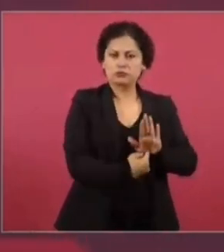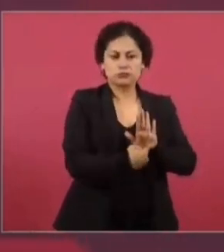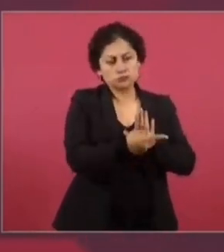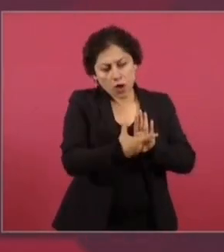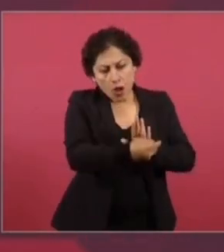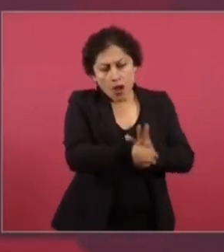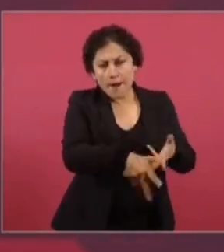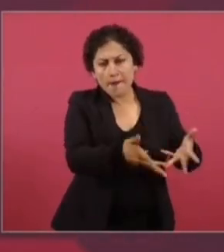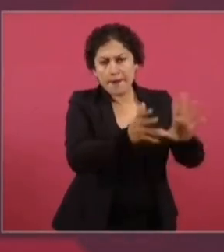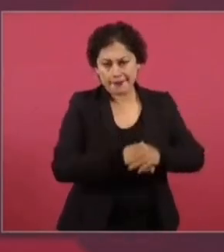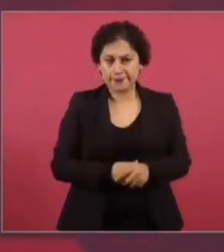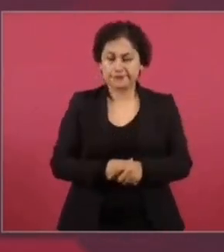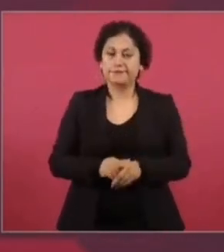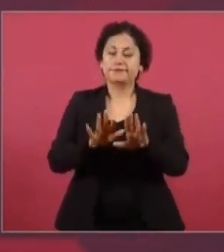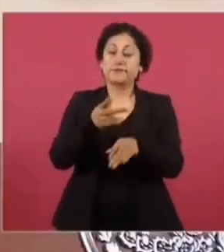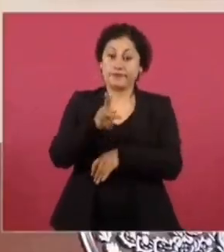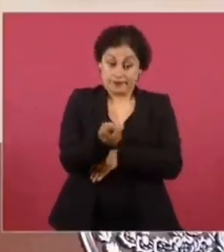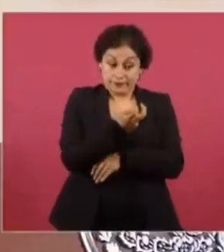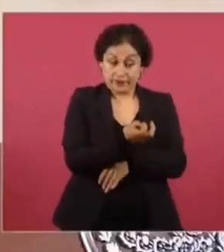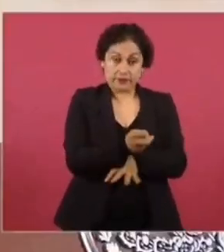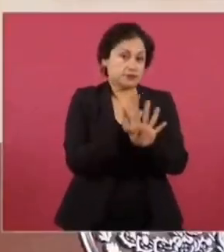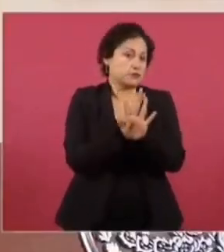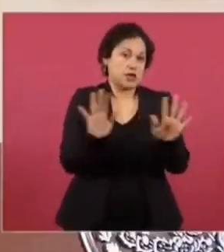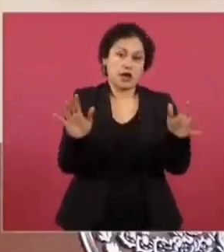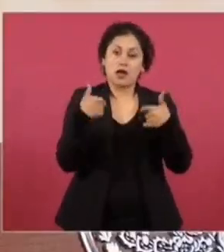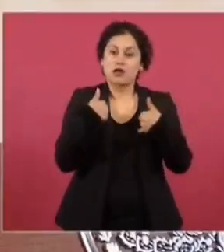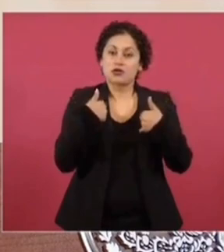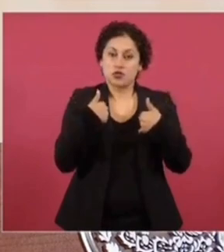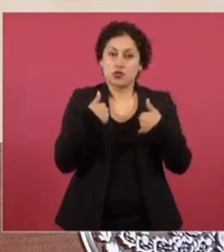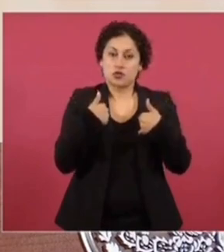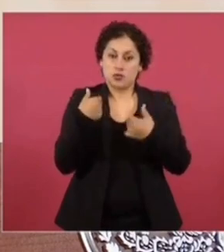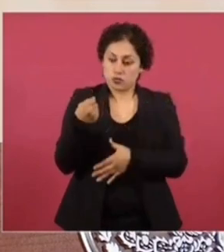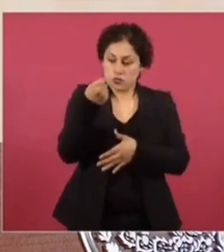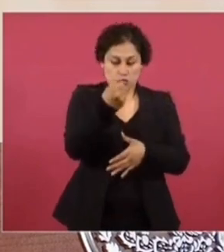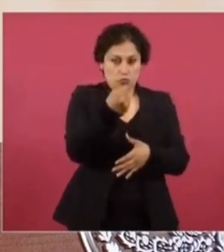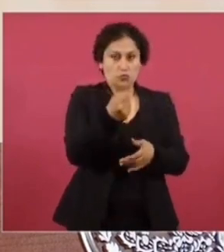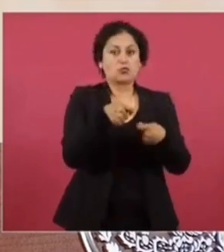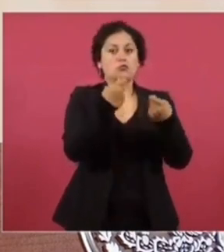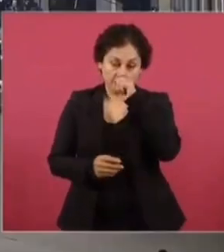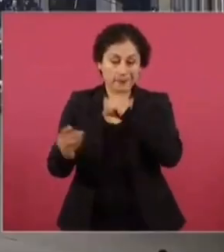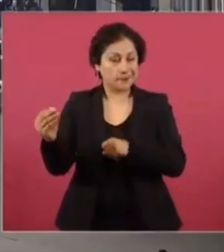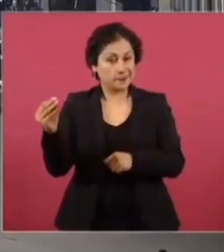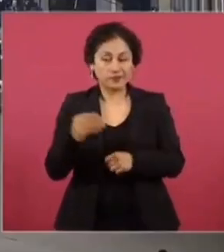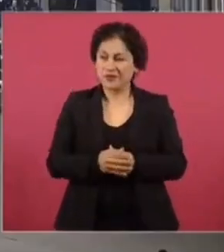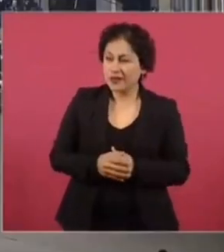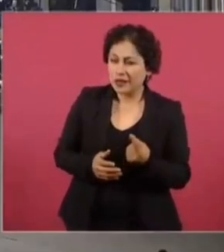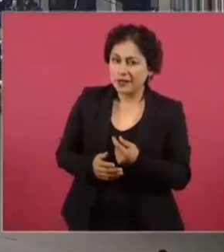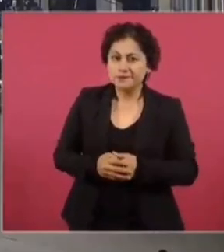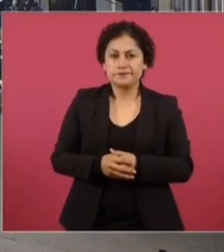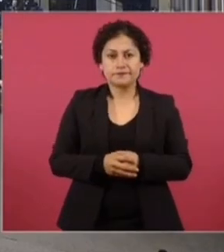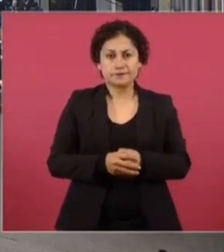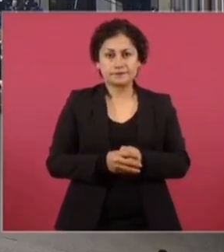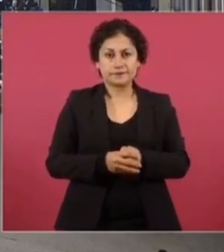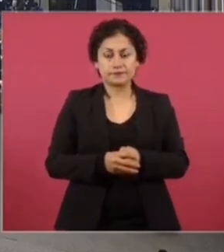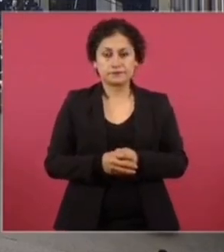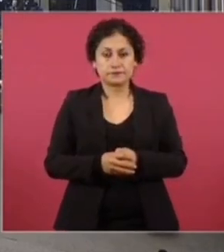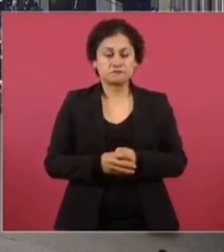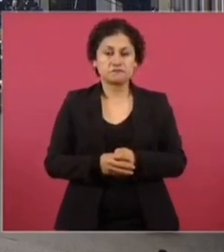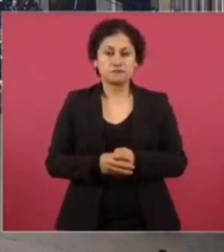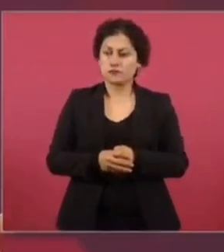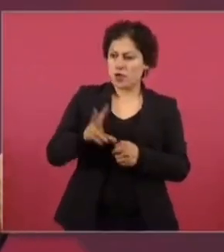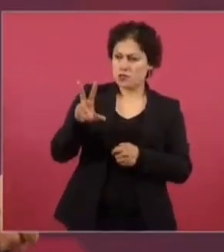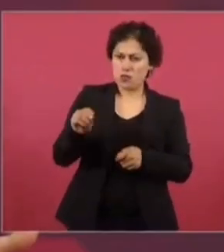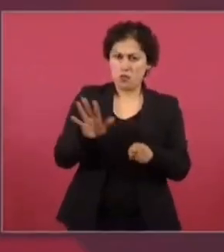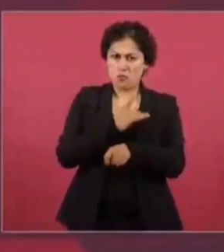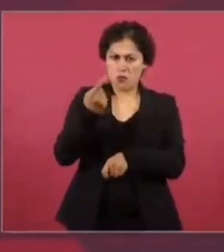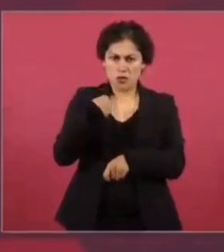Y ahora ya llegó el momento de que yo entregue la dirección. ¿No crees que lo acusen de intromisión en el proceso hoy?